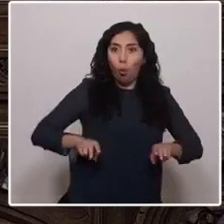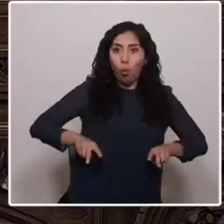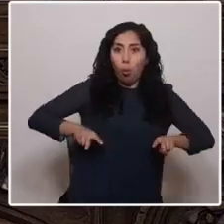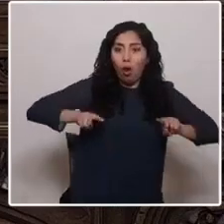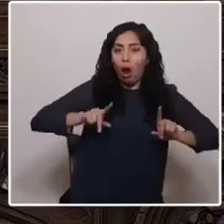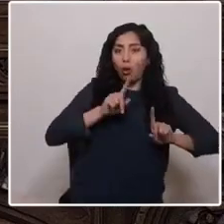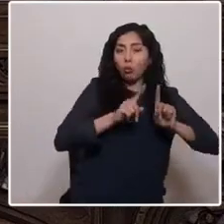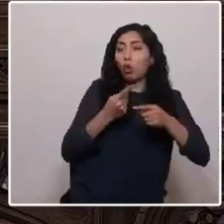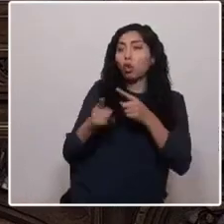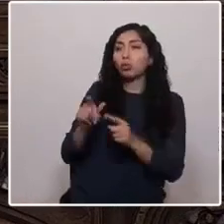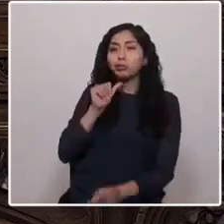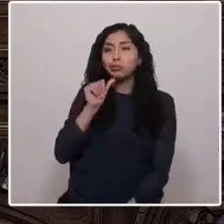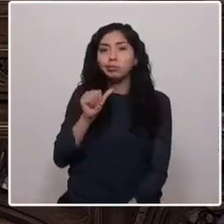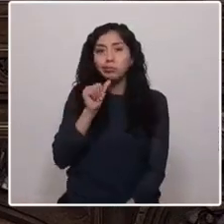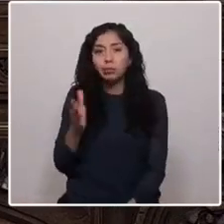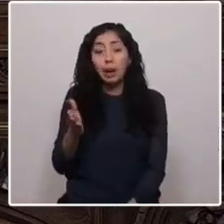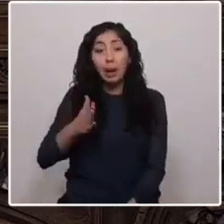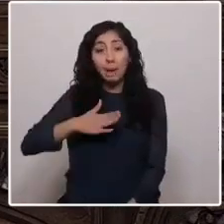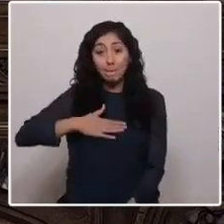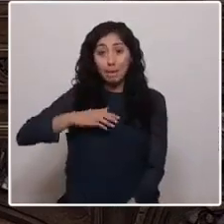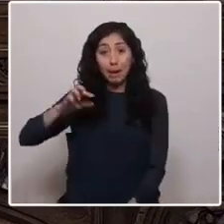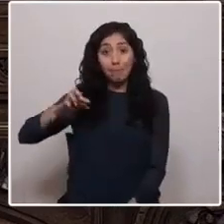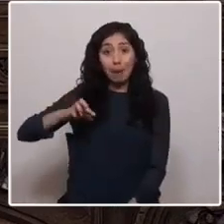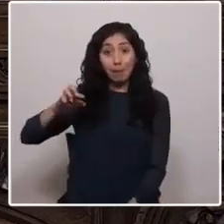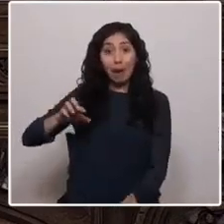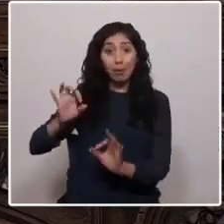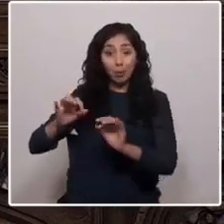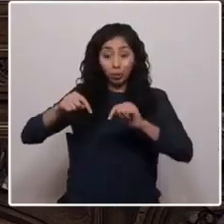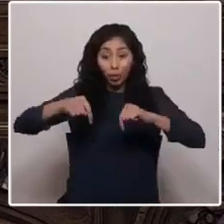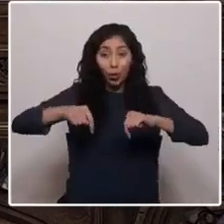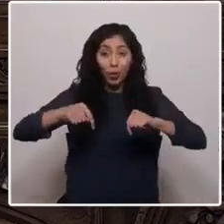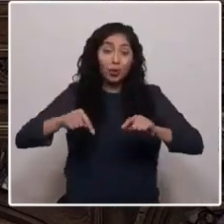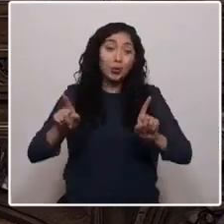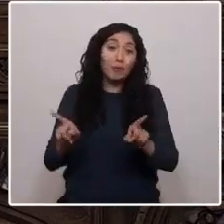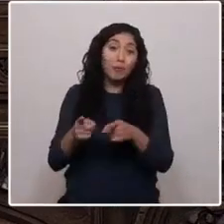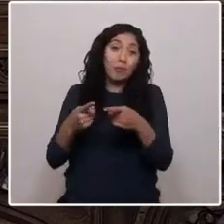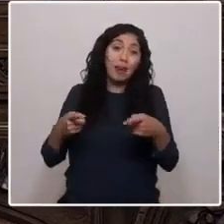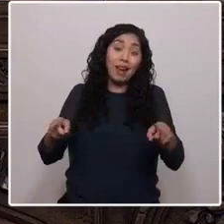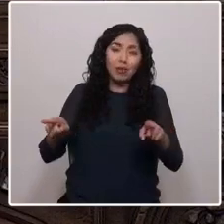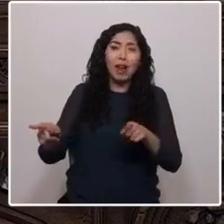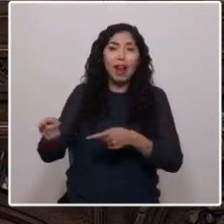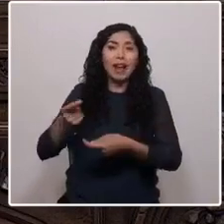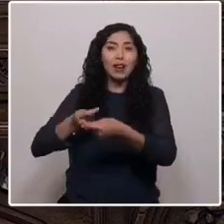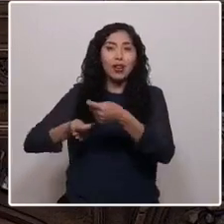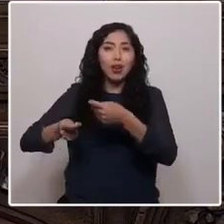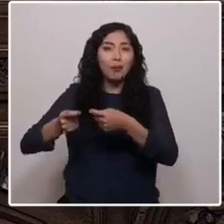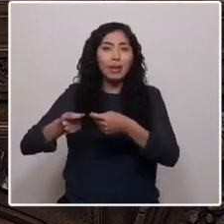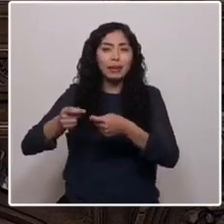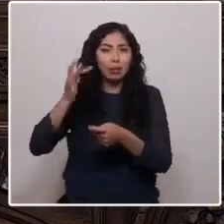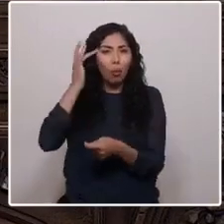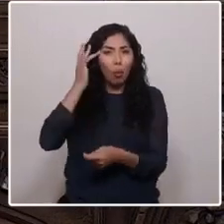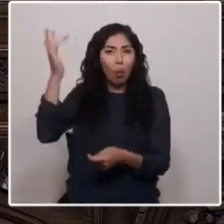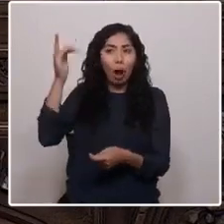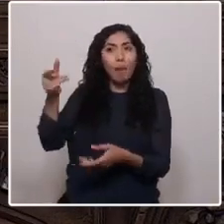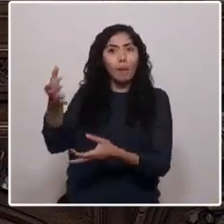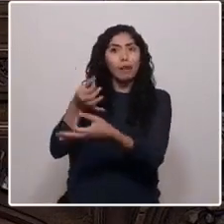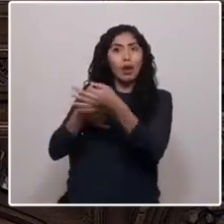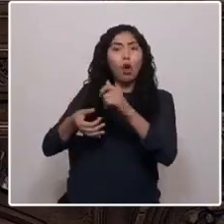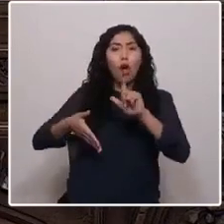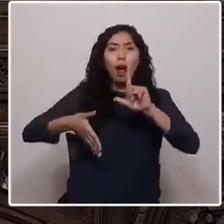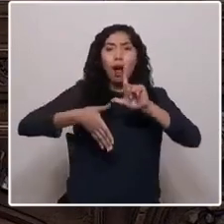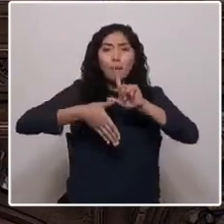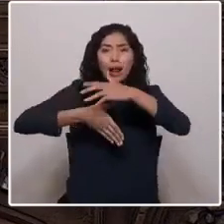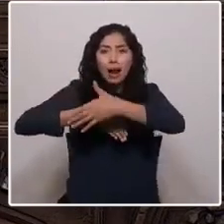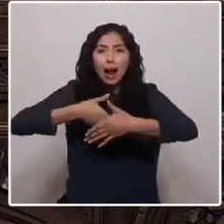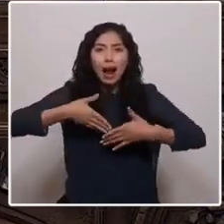papá amado, que hoy estaría de cumpleaños, economista y sabio, me habló de América Latina, India,